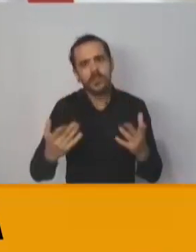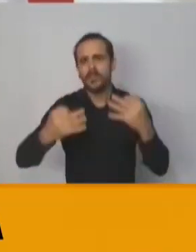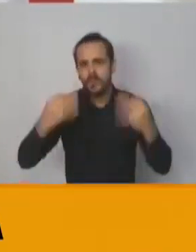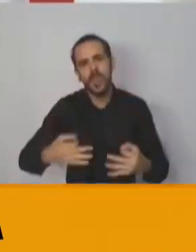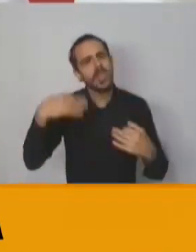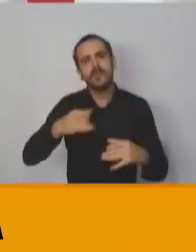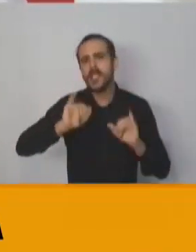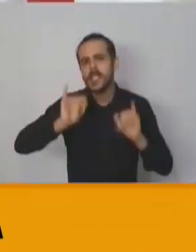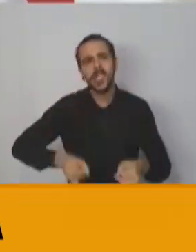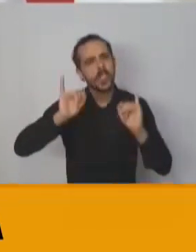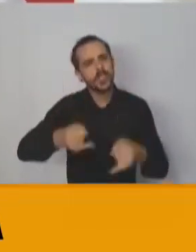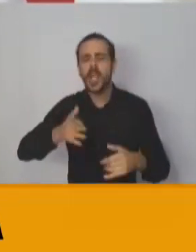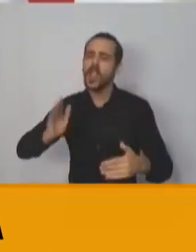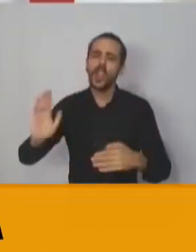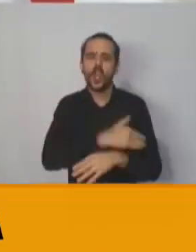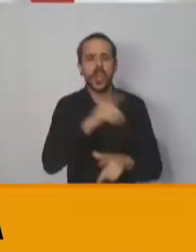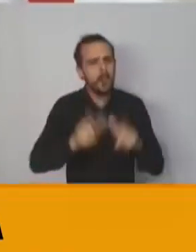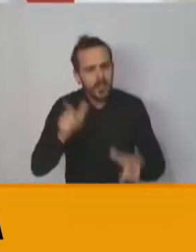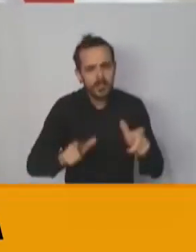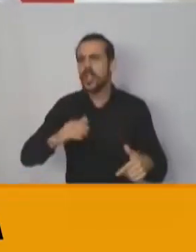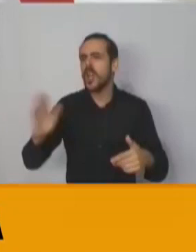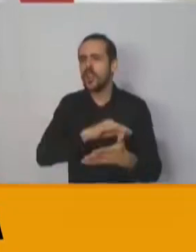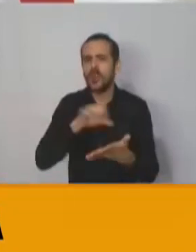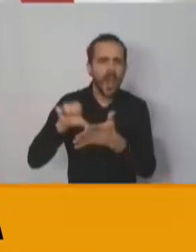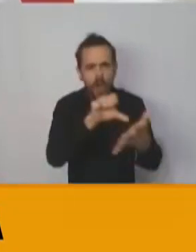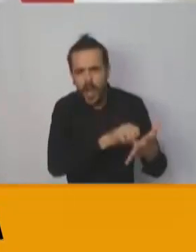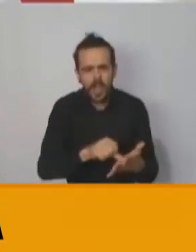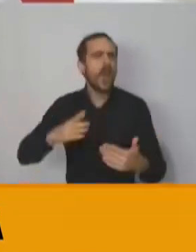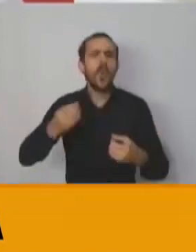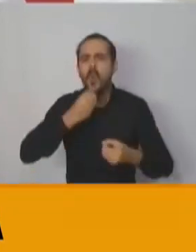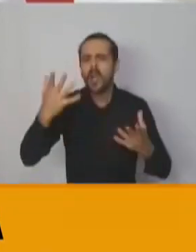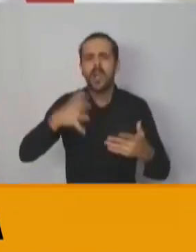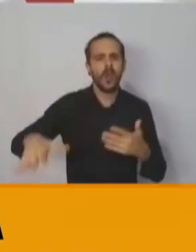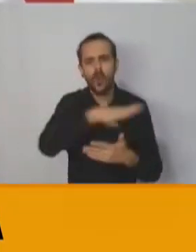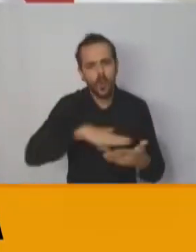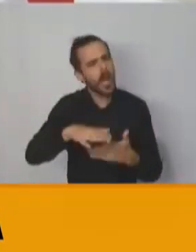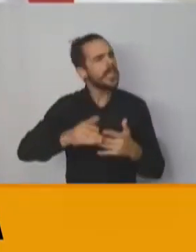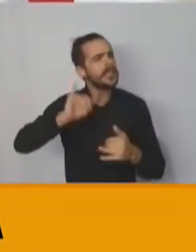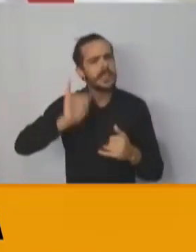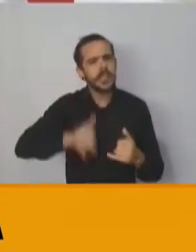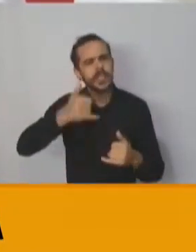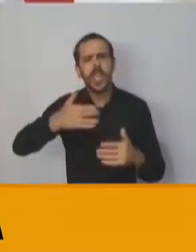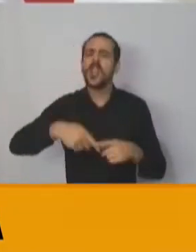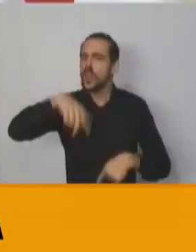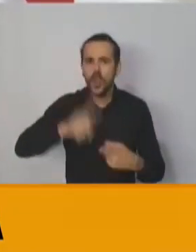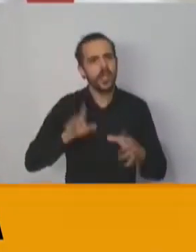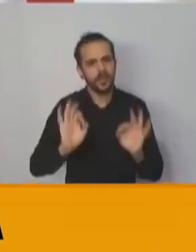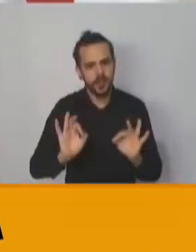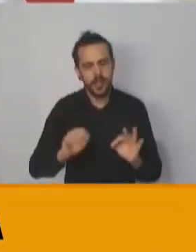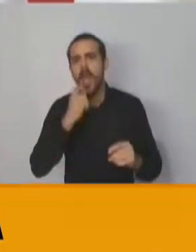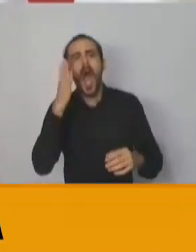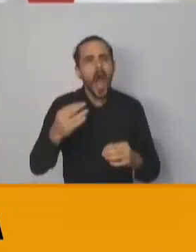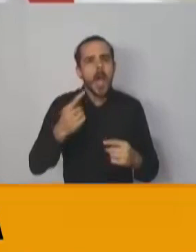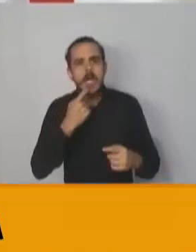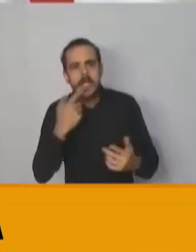todos los días y todas las personas. Esto es fundamental. Y ante cualquier duda, siempre consultar al teléfono oficial